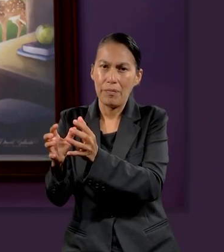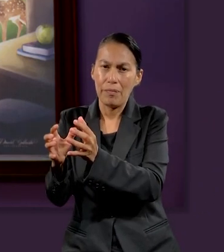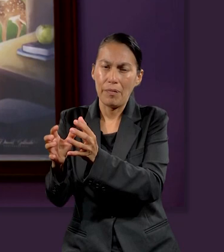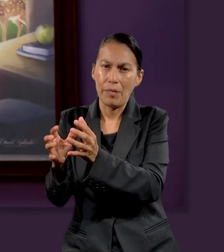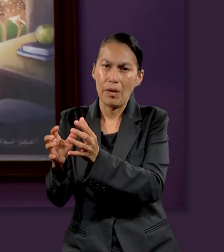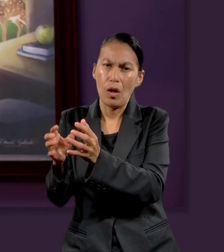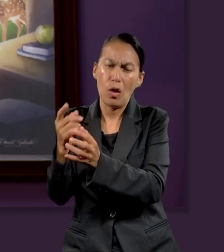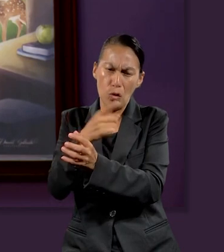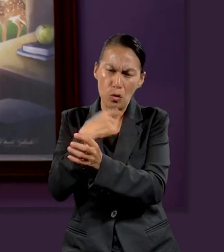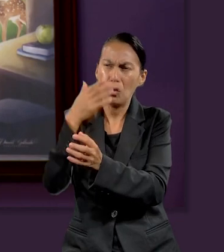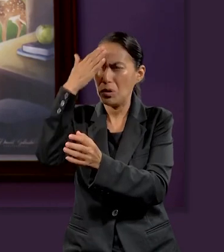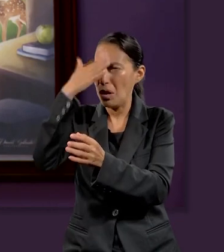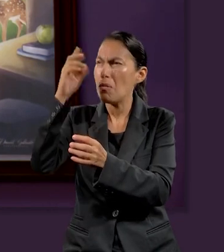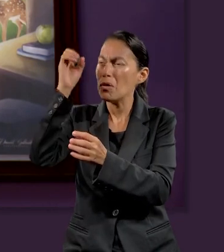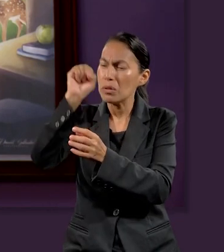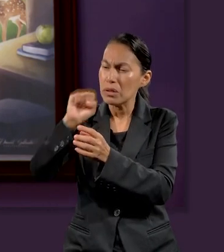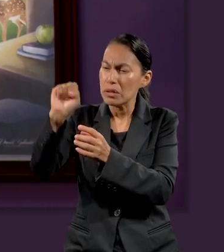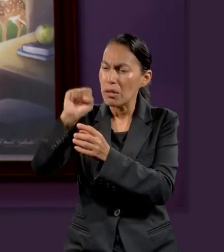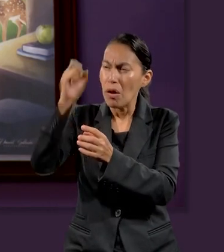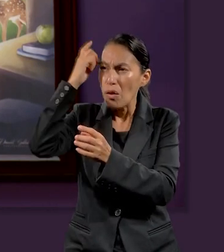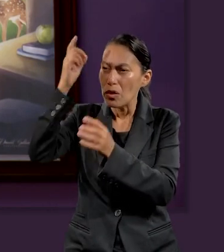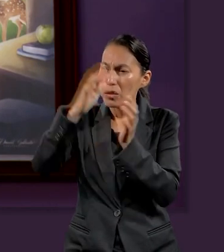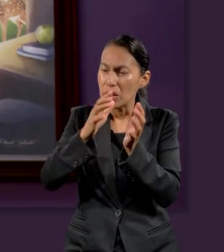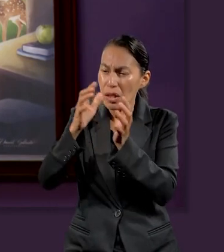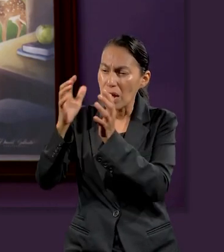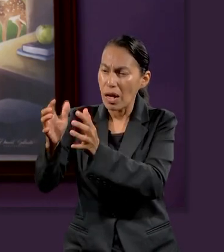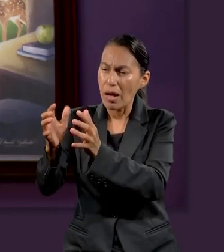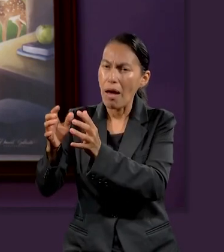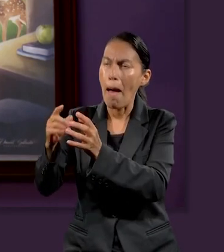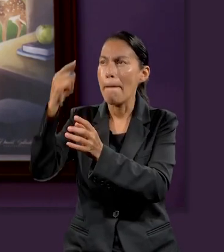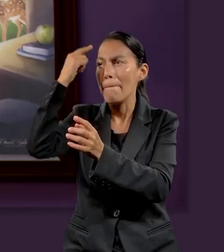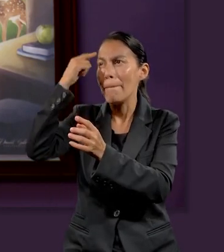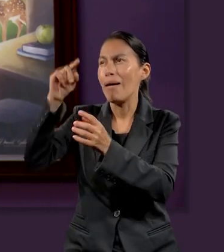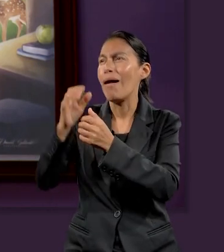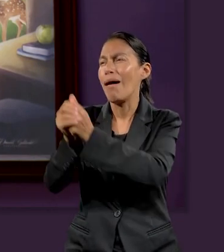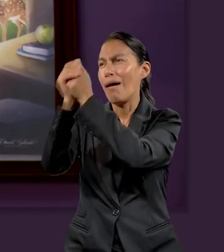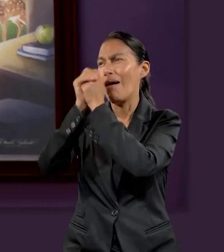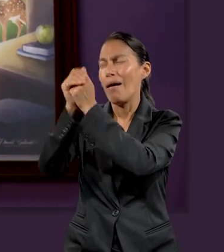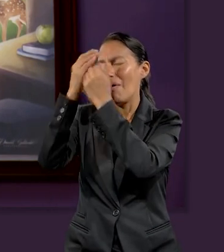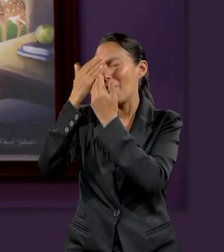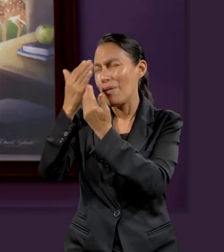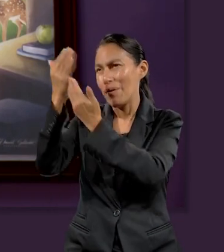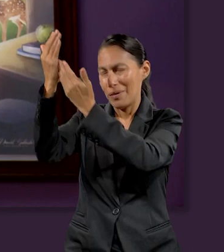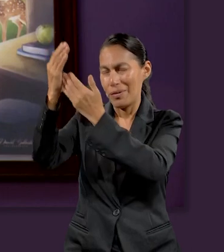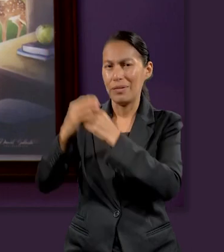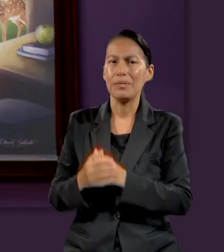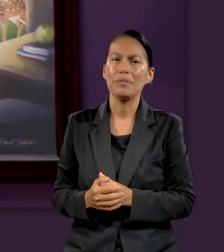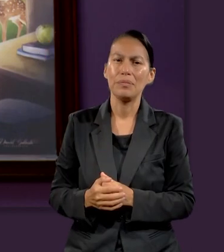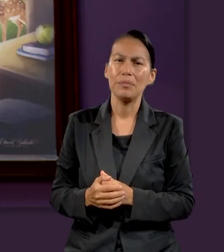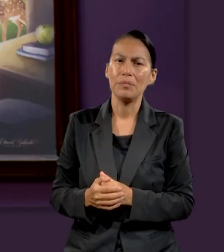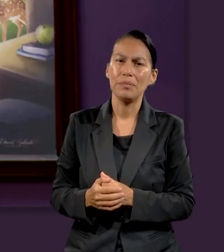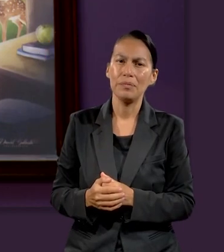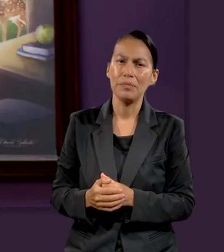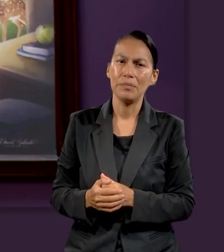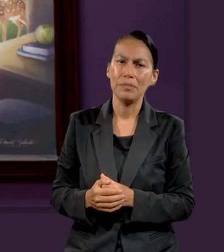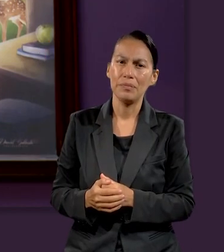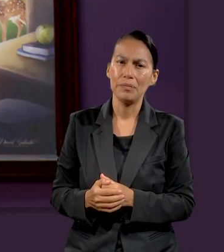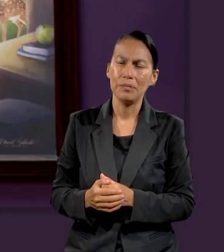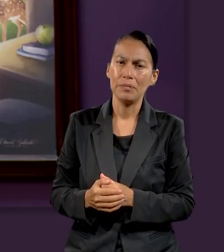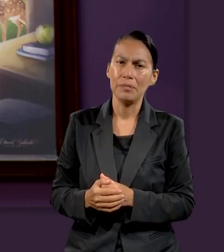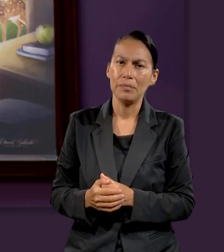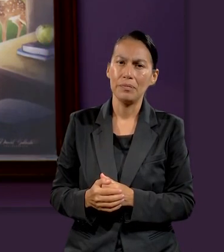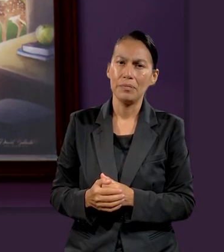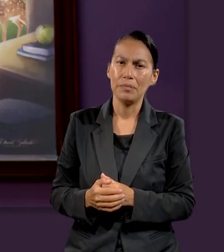reconocemos el sábado para adorar a Dios que creó a nosotros y a todos los demás para